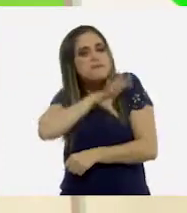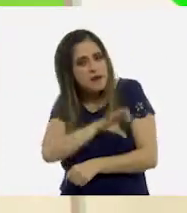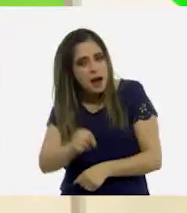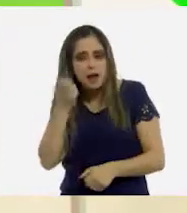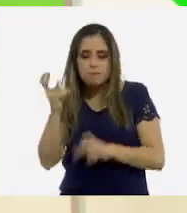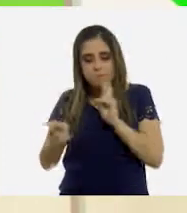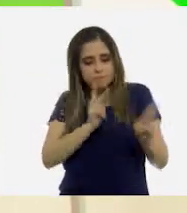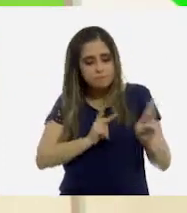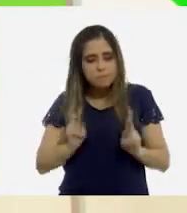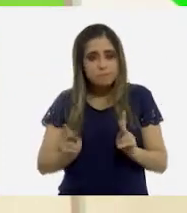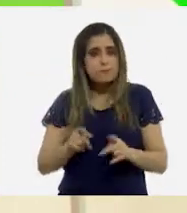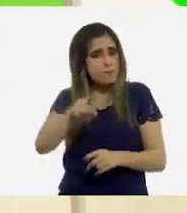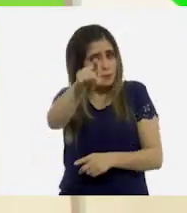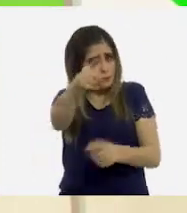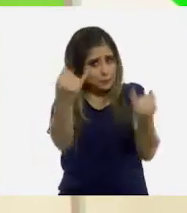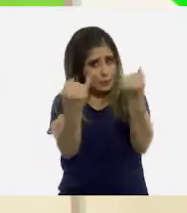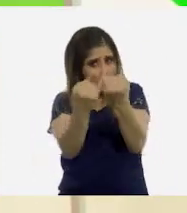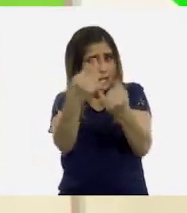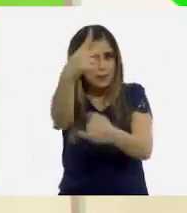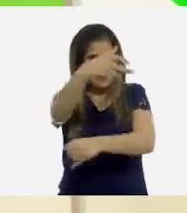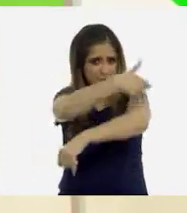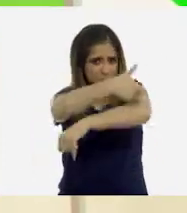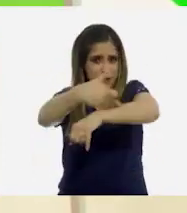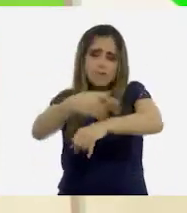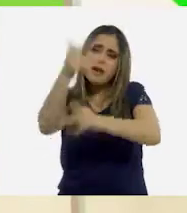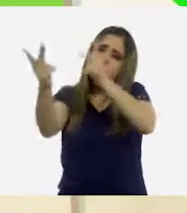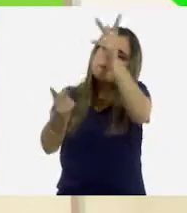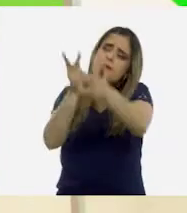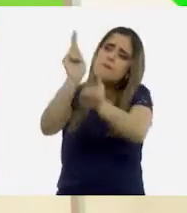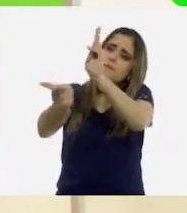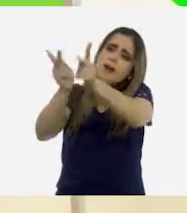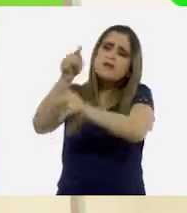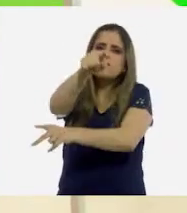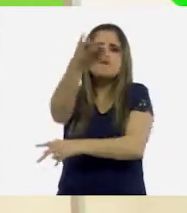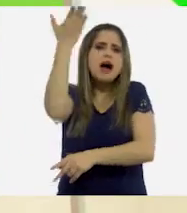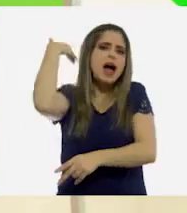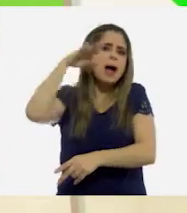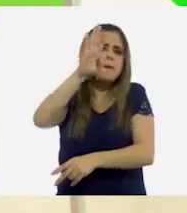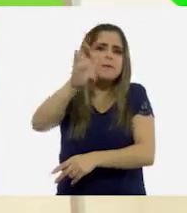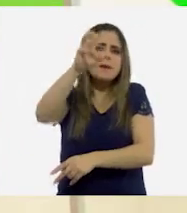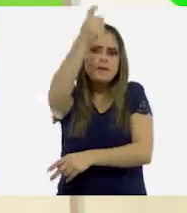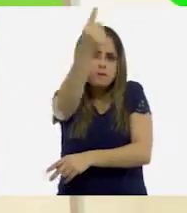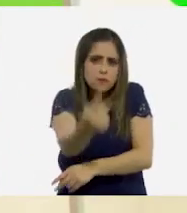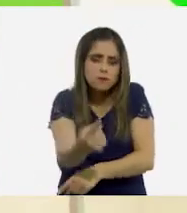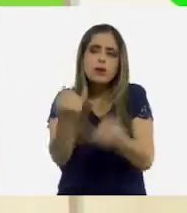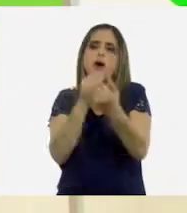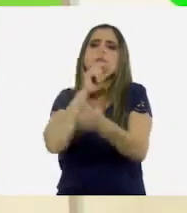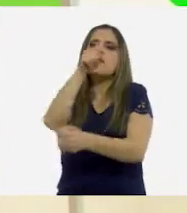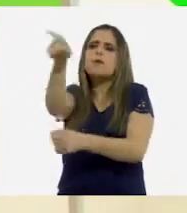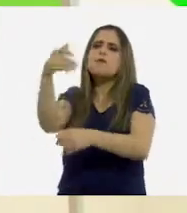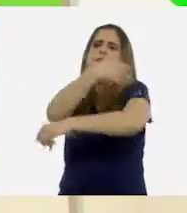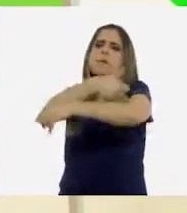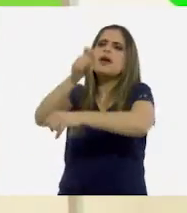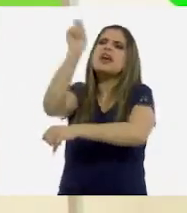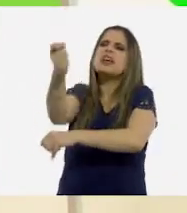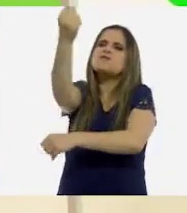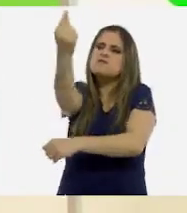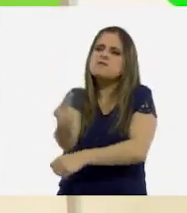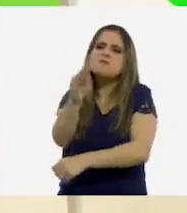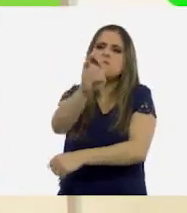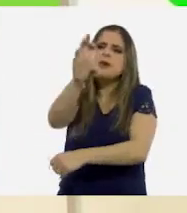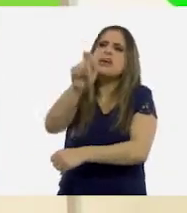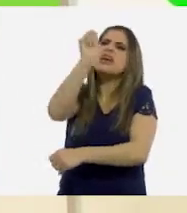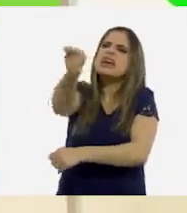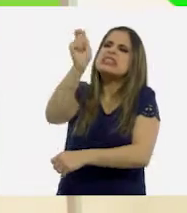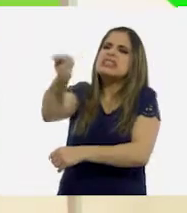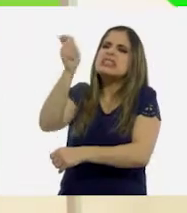En casa pueden entrevistar a familiares cercanos para que les platiquen cómo eran ellos cuando eran bebés. Y así ustedes podrán